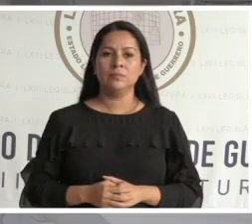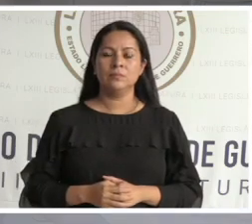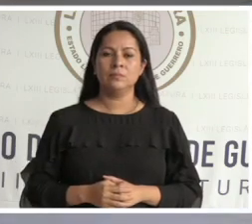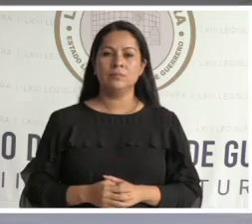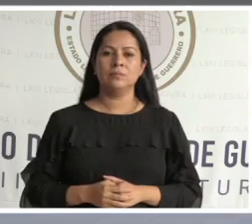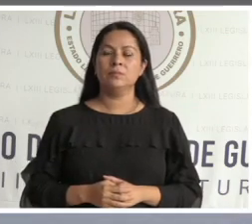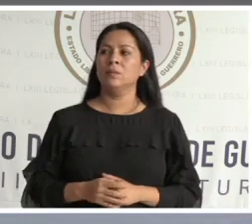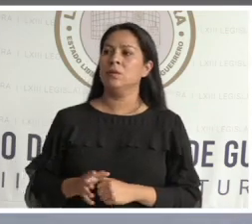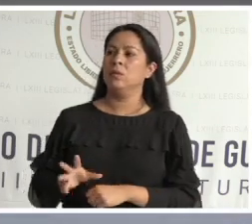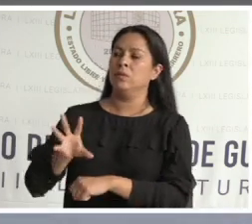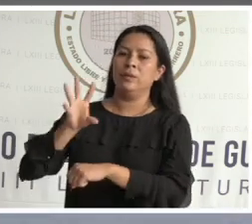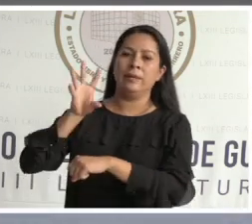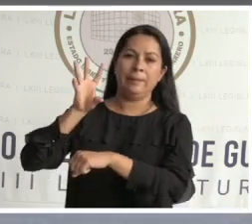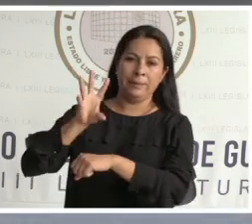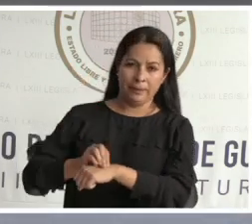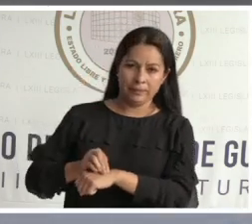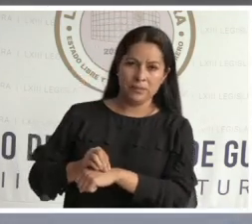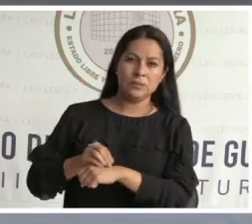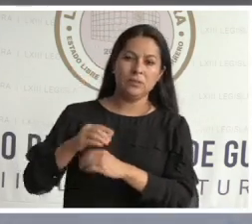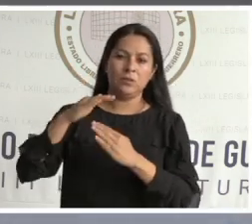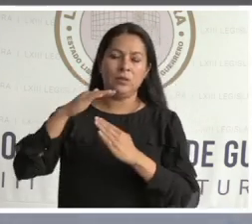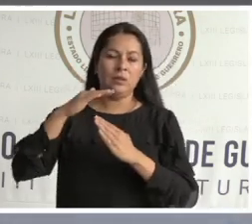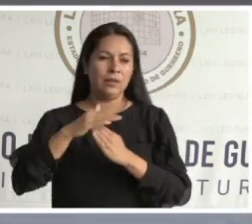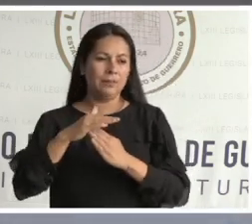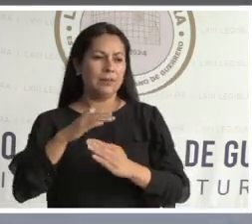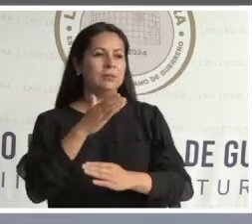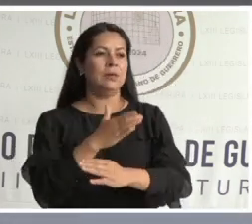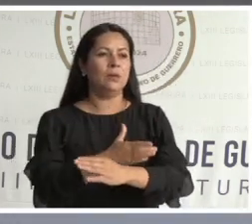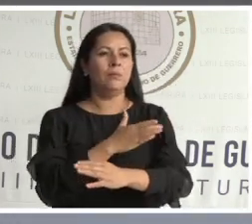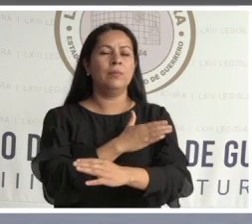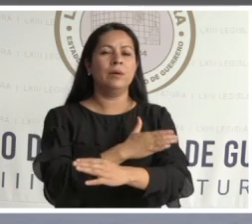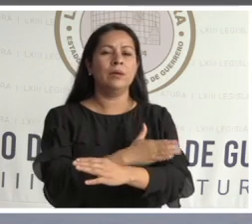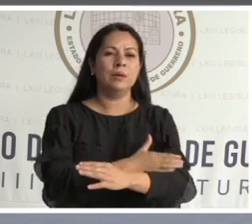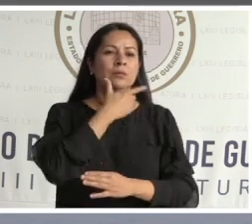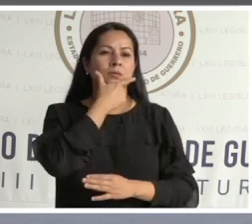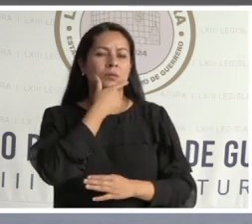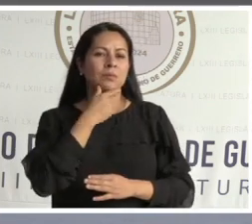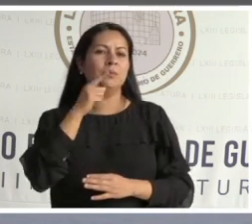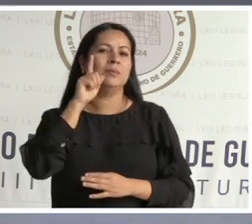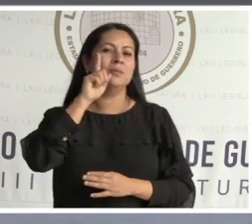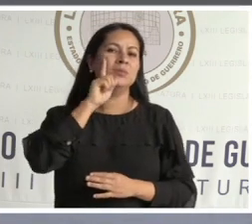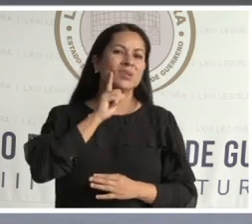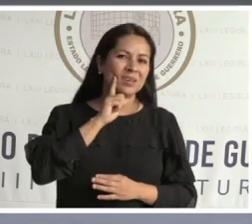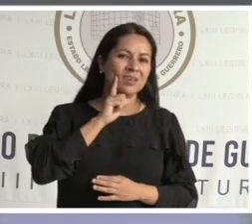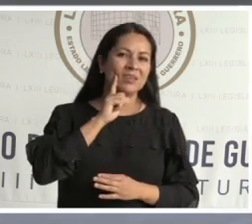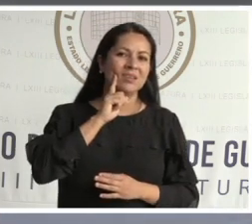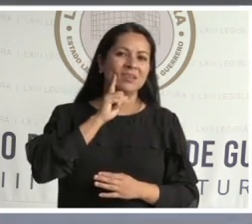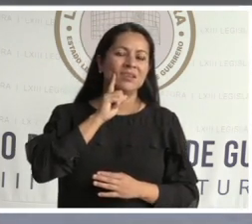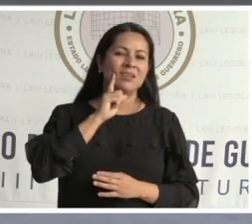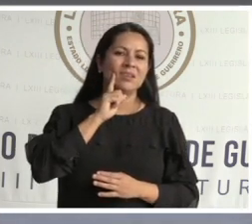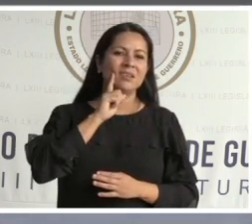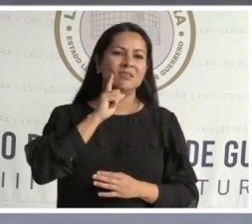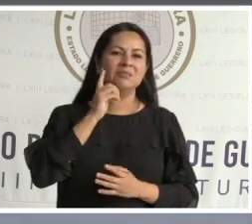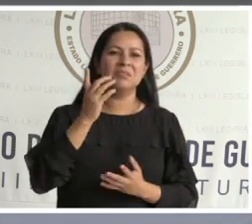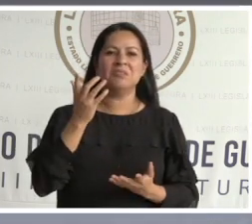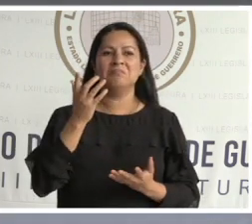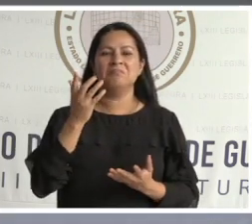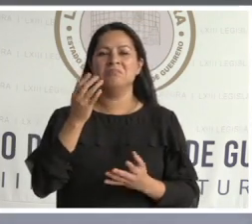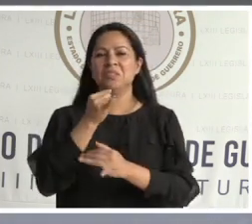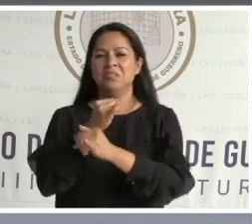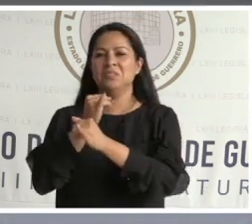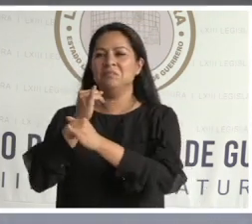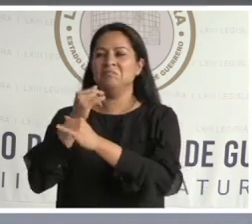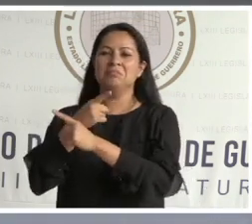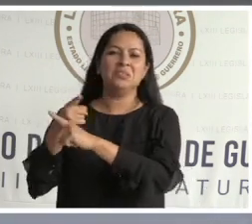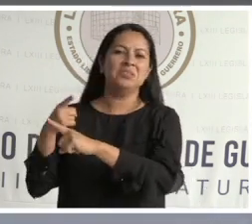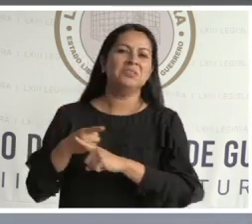Con el permiso de la mesa, compañeros diputados, compañeras diputadas, medios de comunicación,